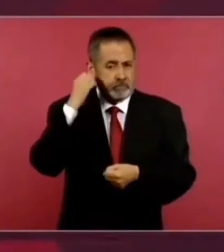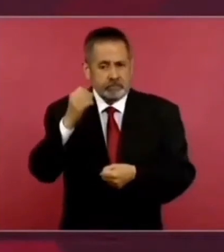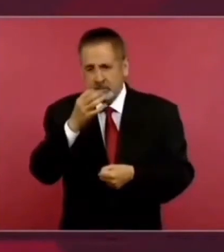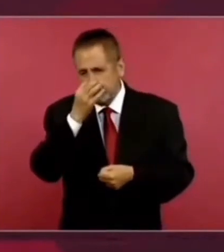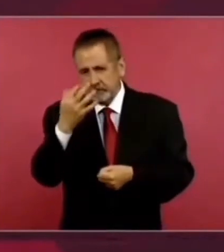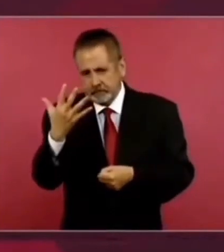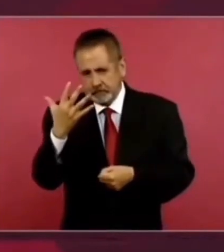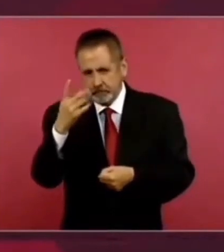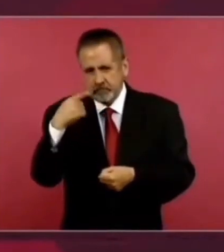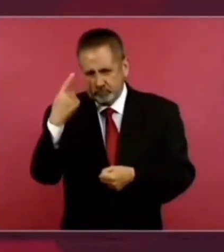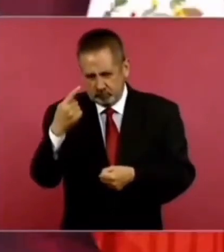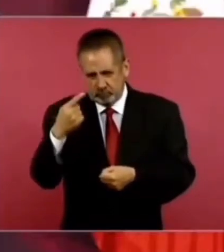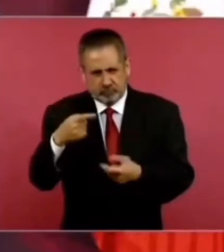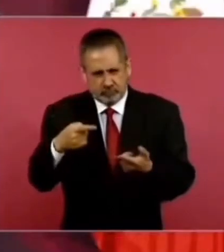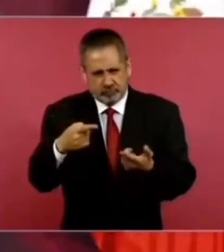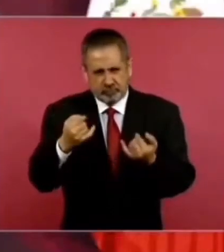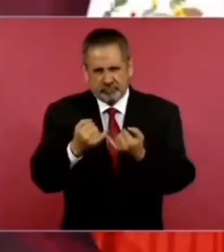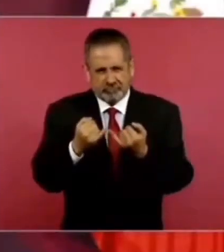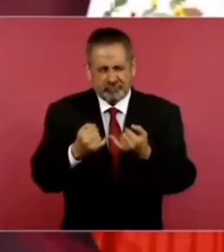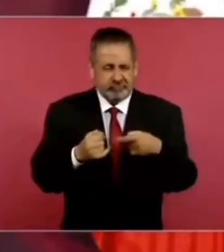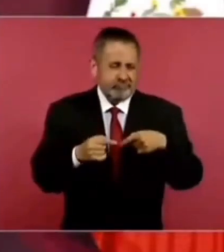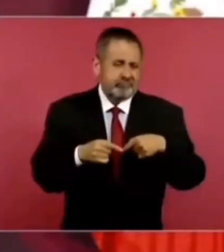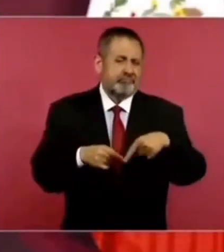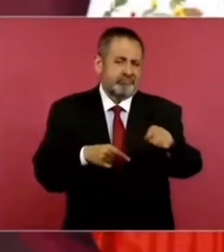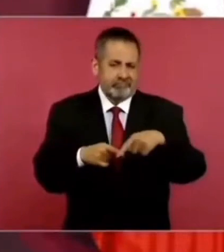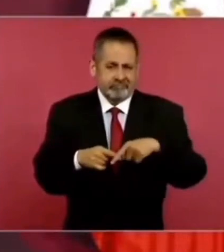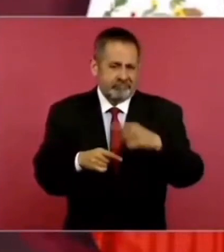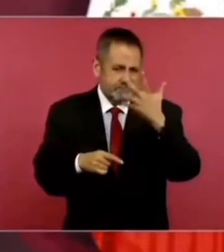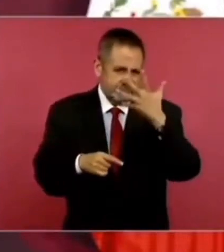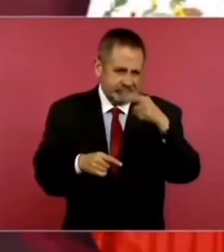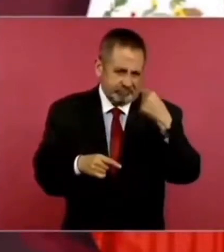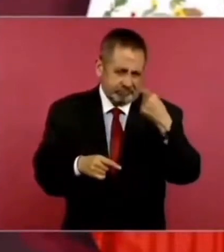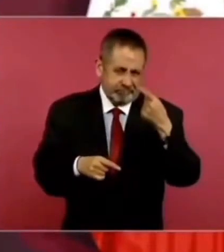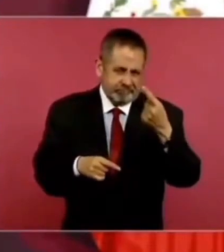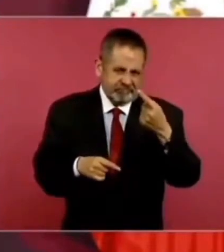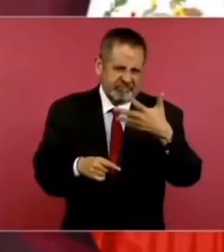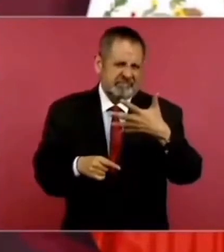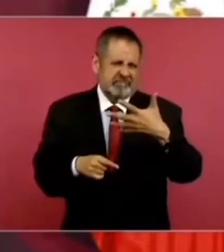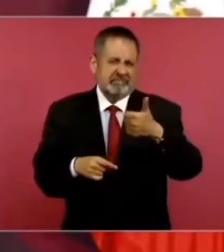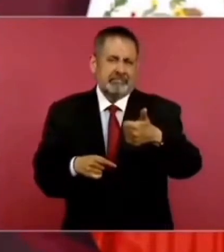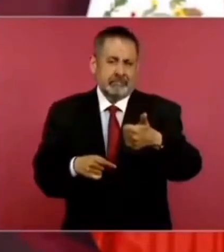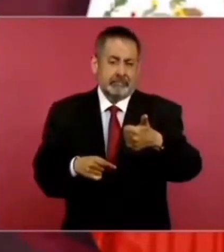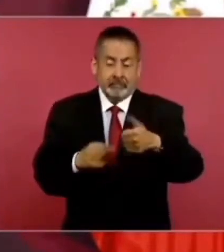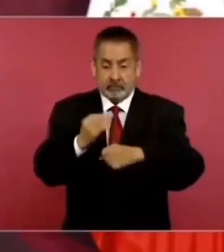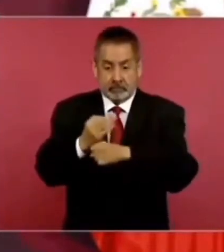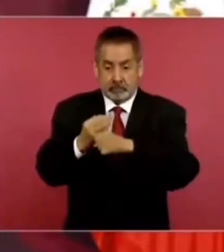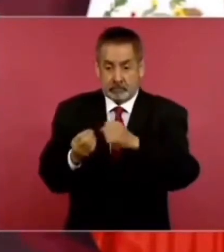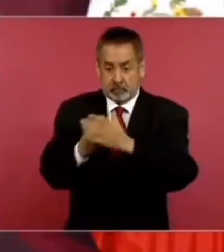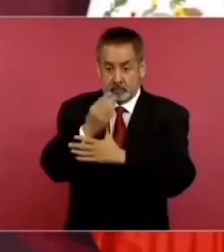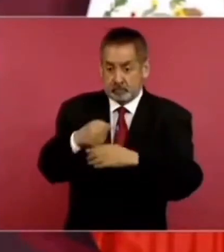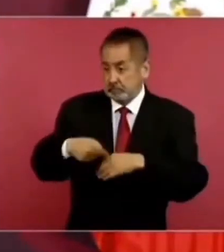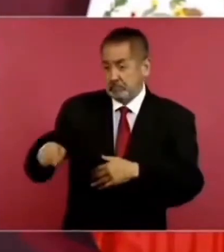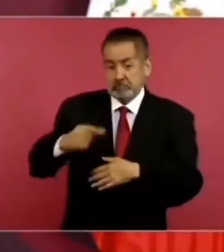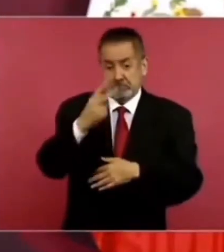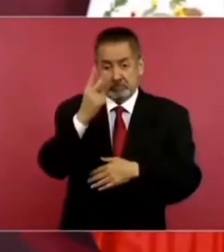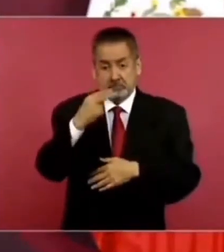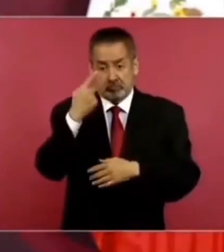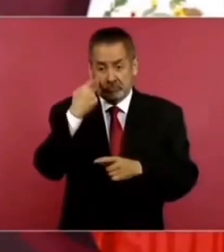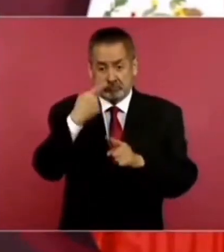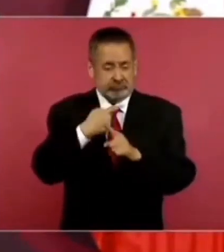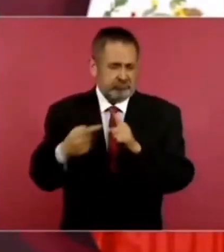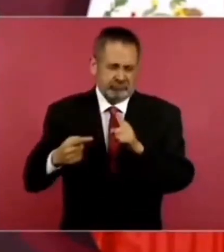cinco horas. Igual, cinco. Seis. Por esta, dos horas y media.